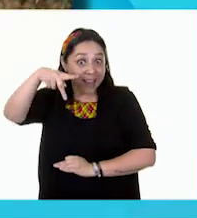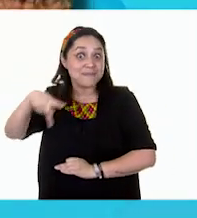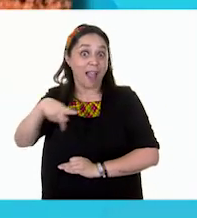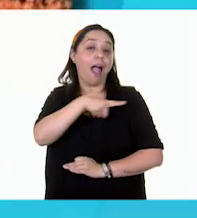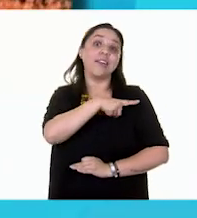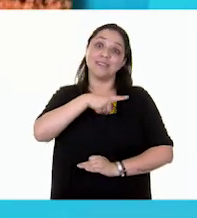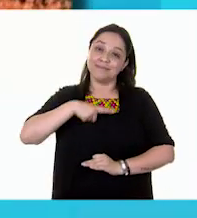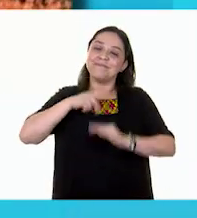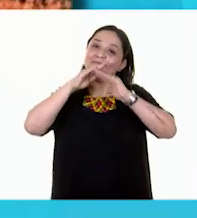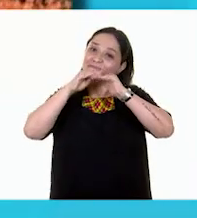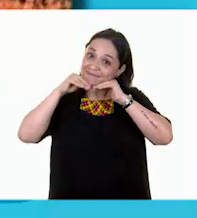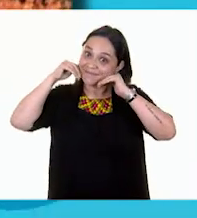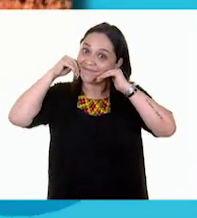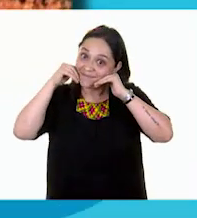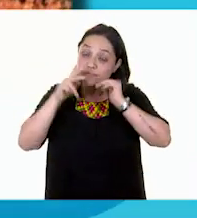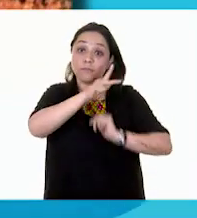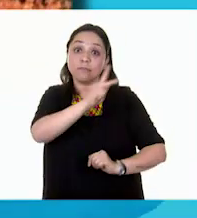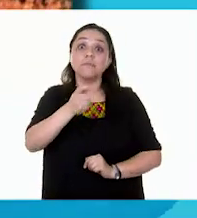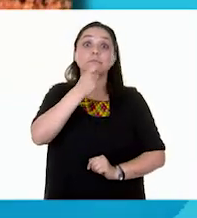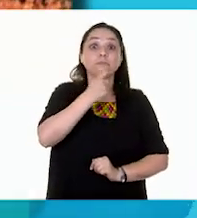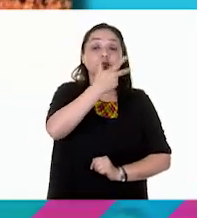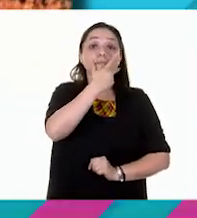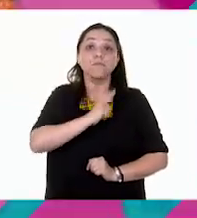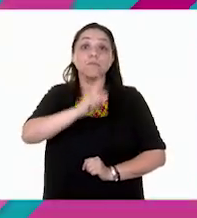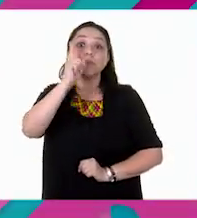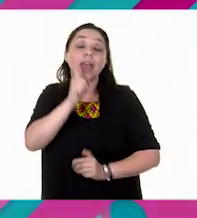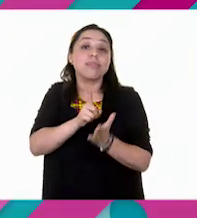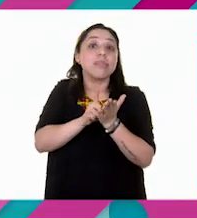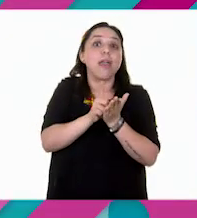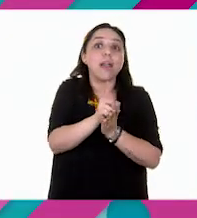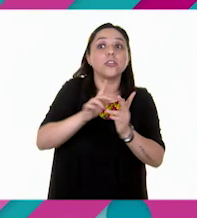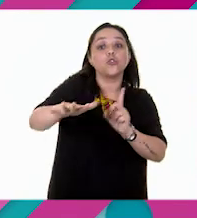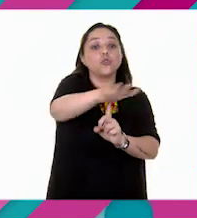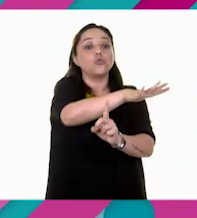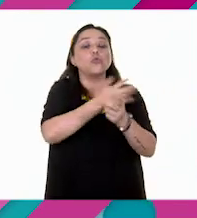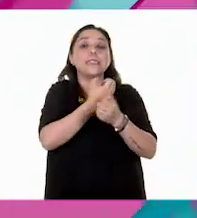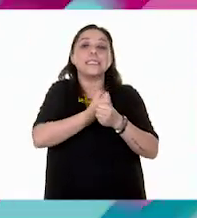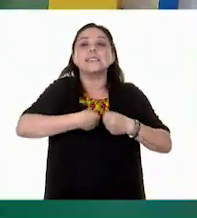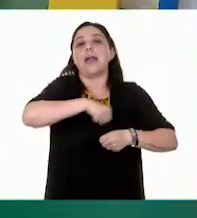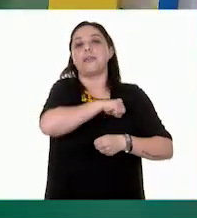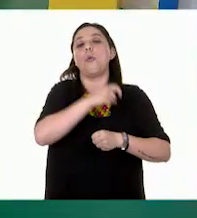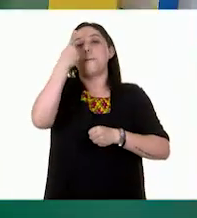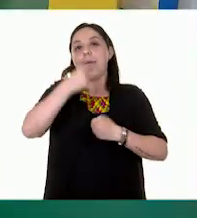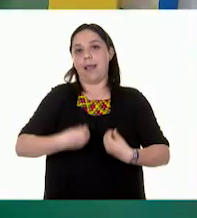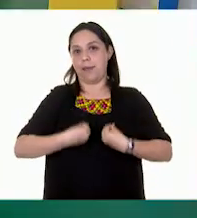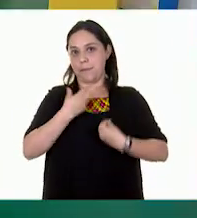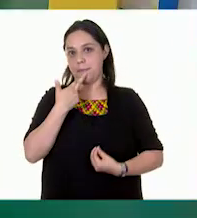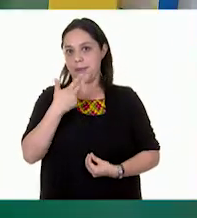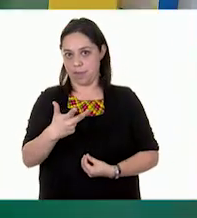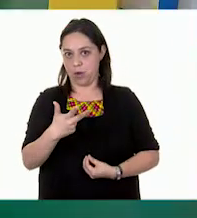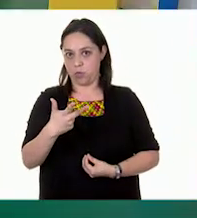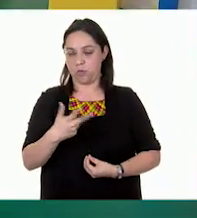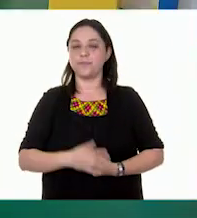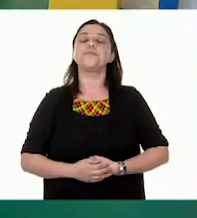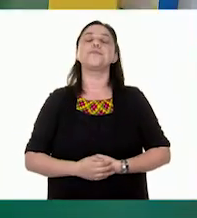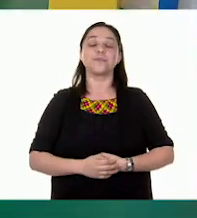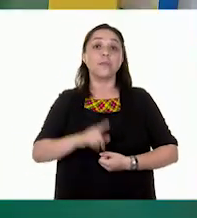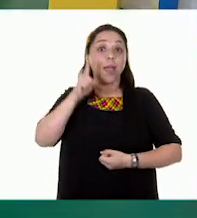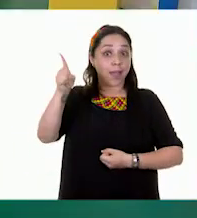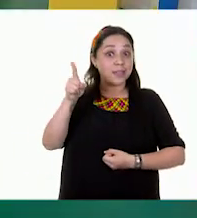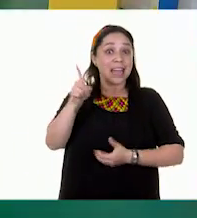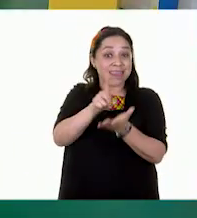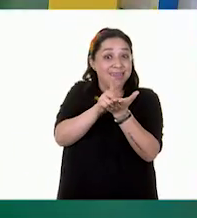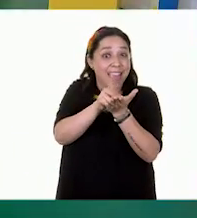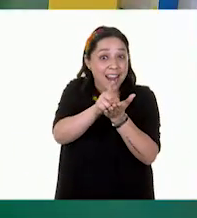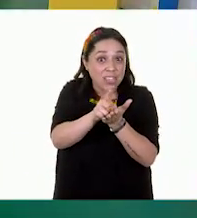Todos los niños y niñas tienen derecho a un medio ambiente sano para vivir mejor. Es muy importante no olvidar este derecho